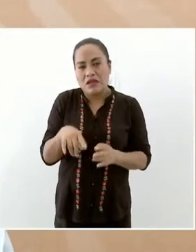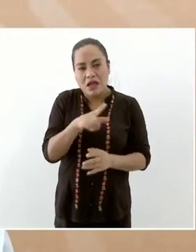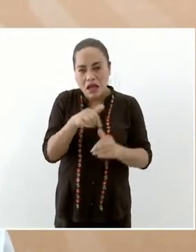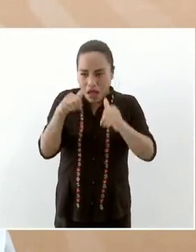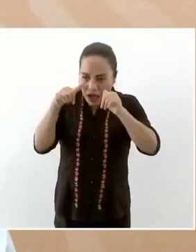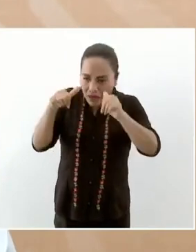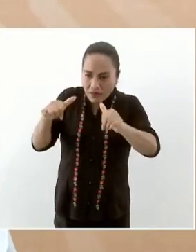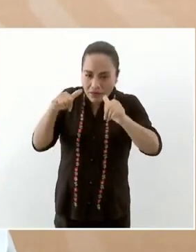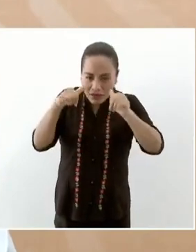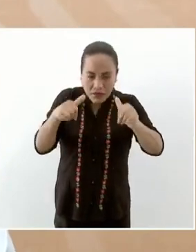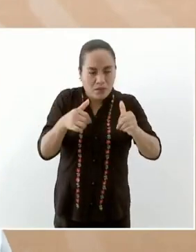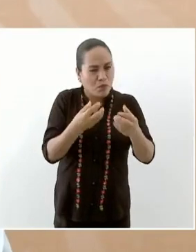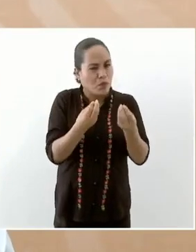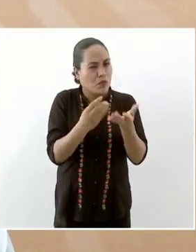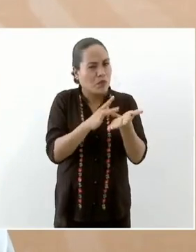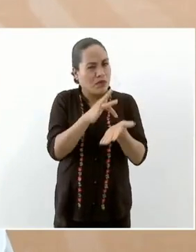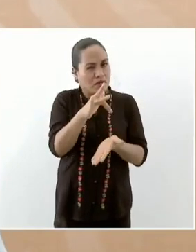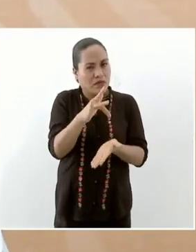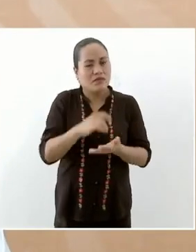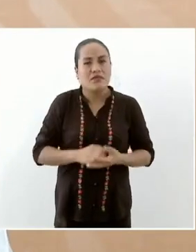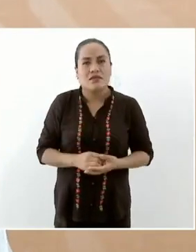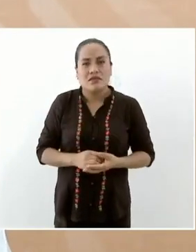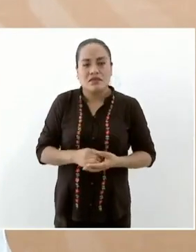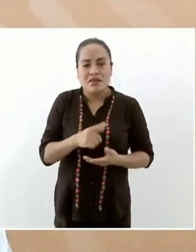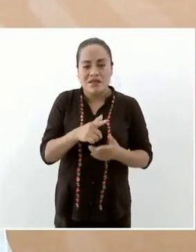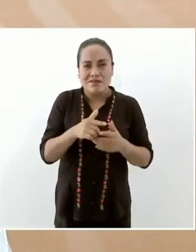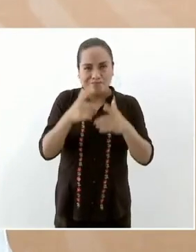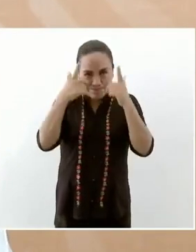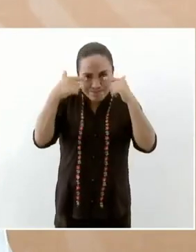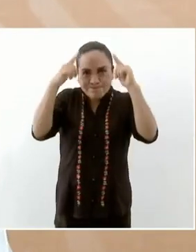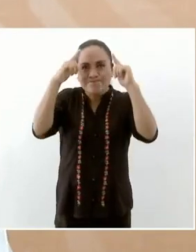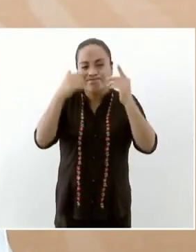gracias a los marinos